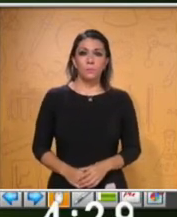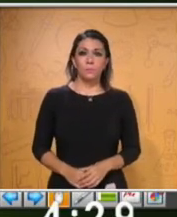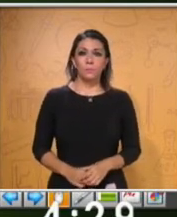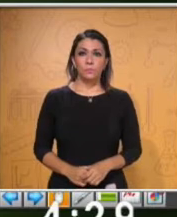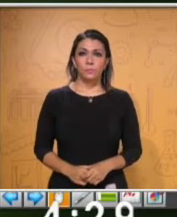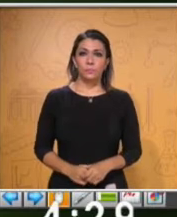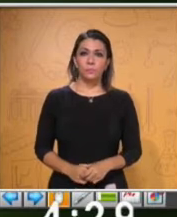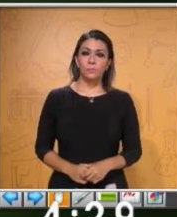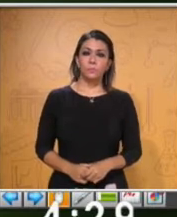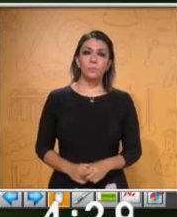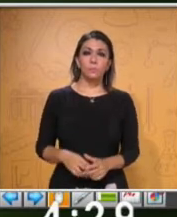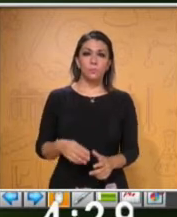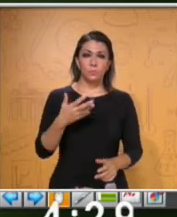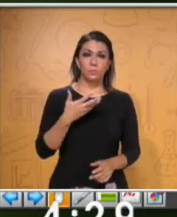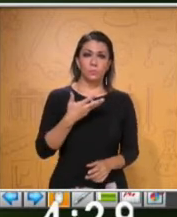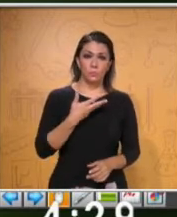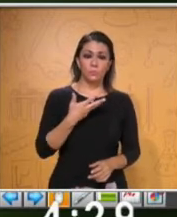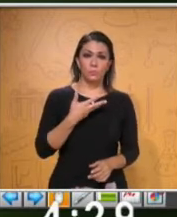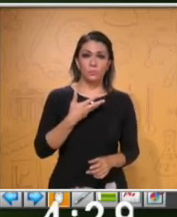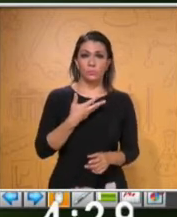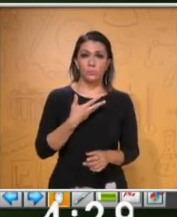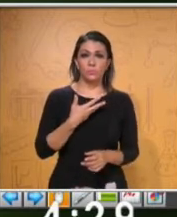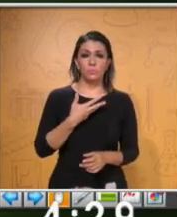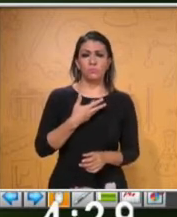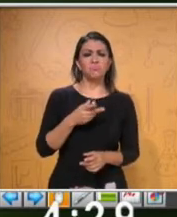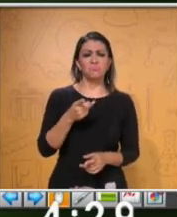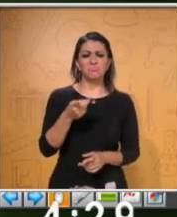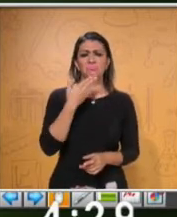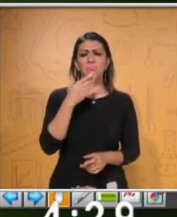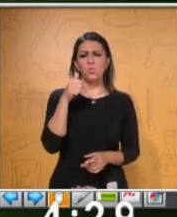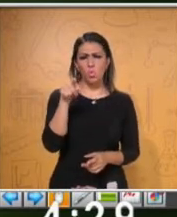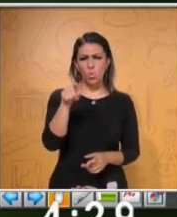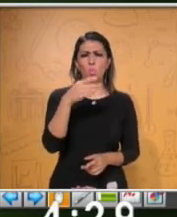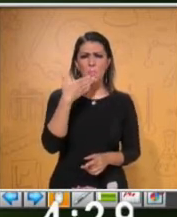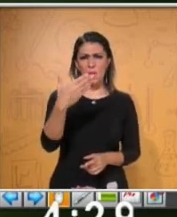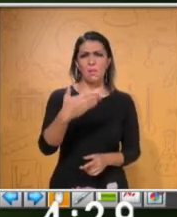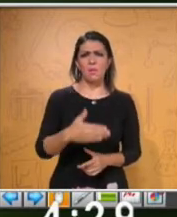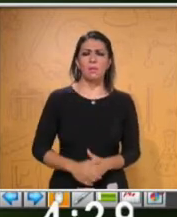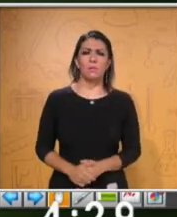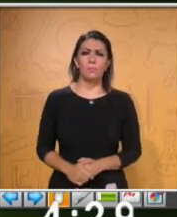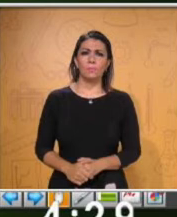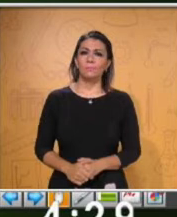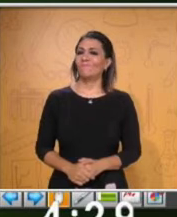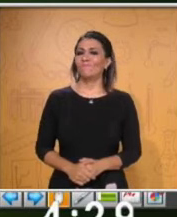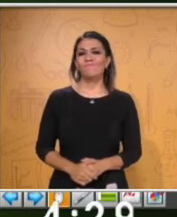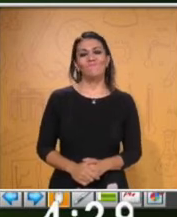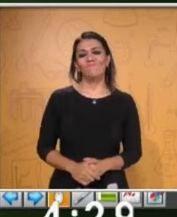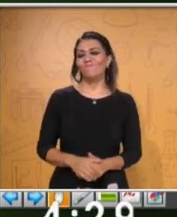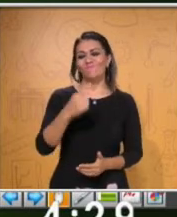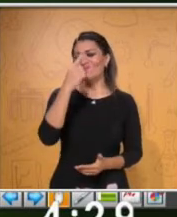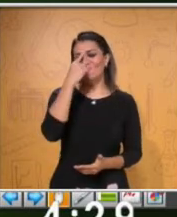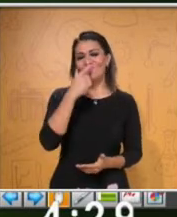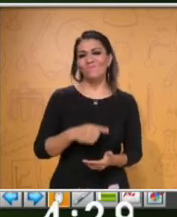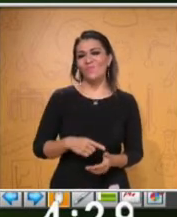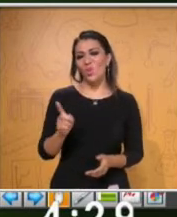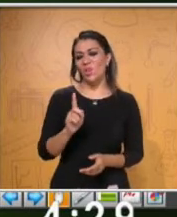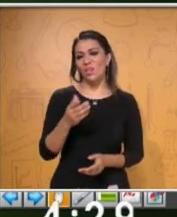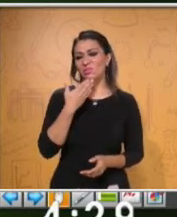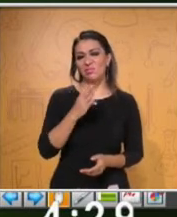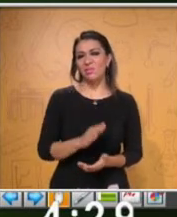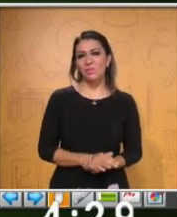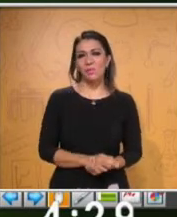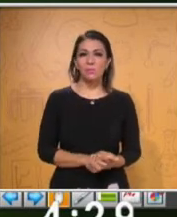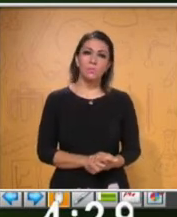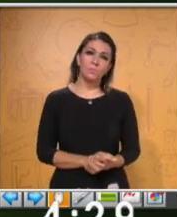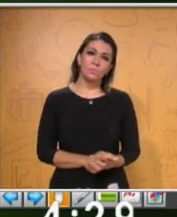right. Tienes completamente la razón. I don't think that's right. No creo que eso sea correcto. That's what I